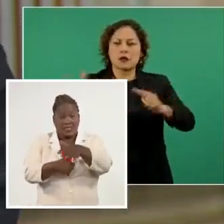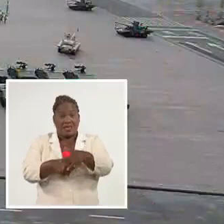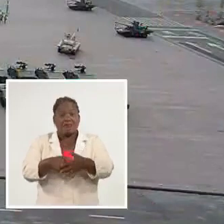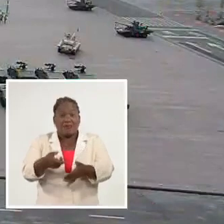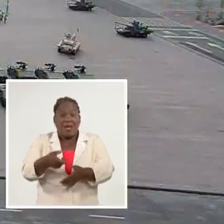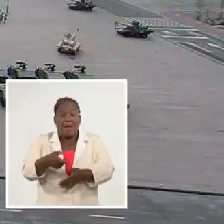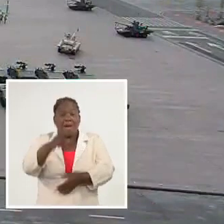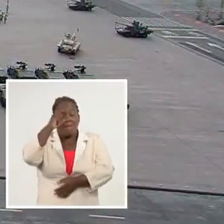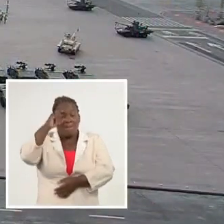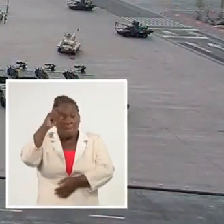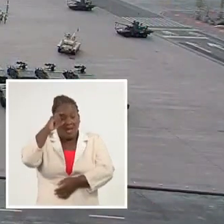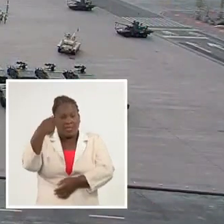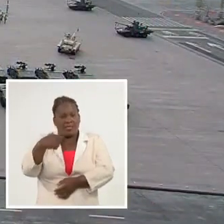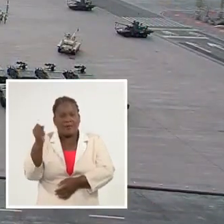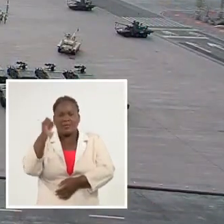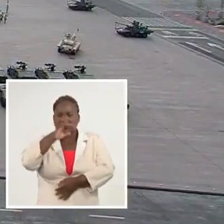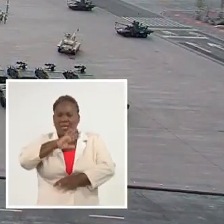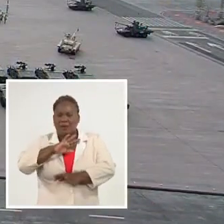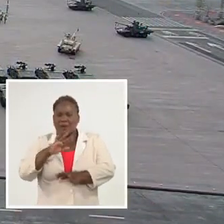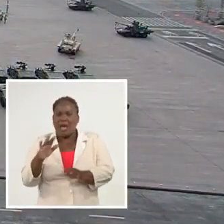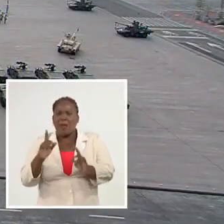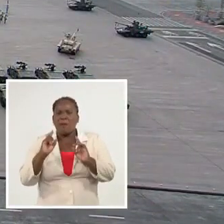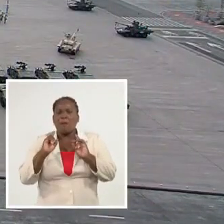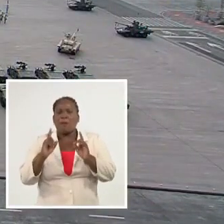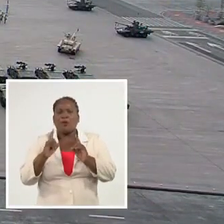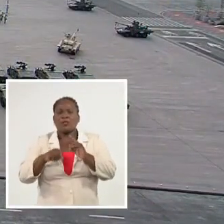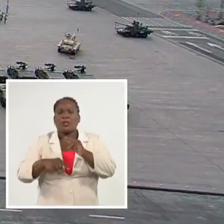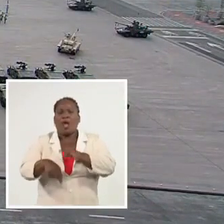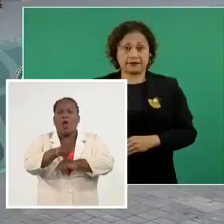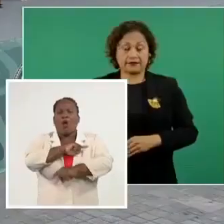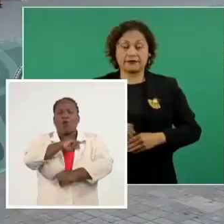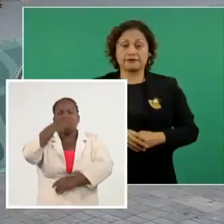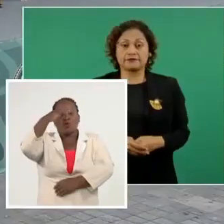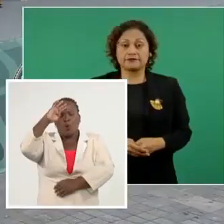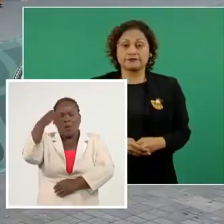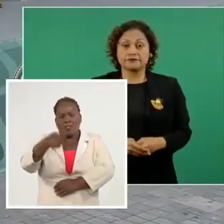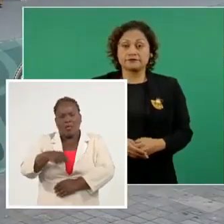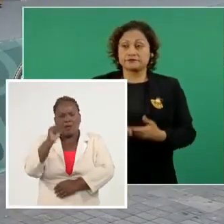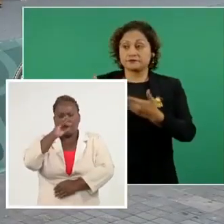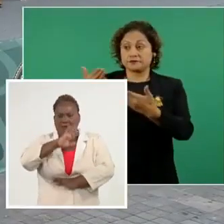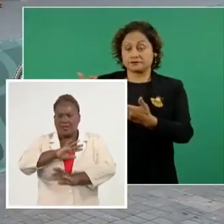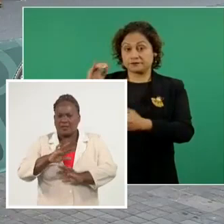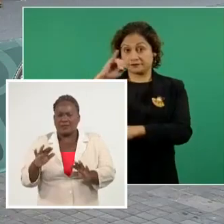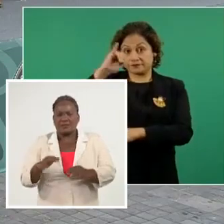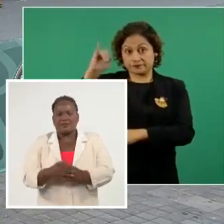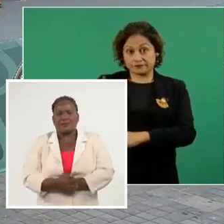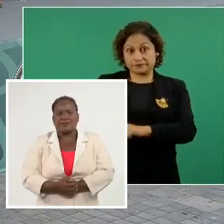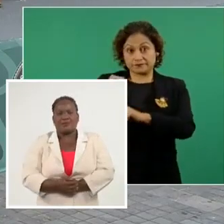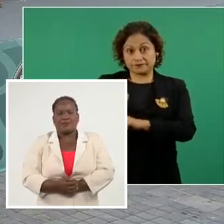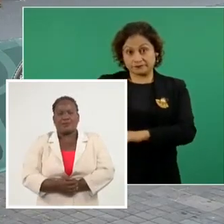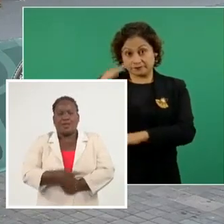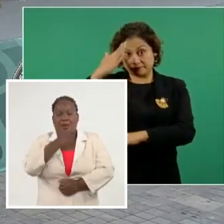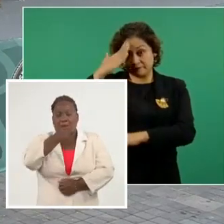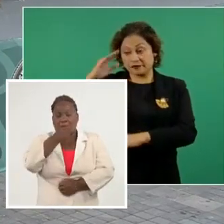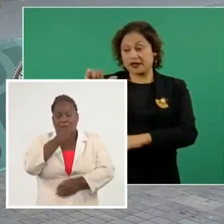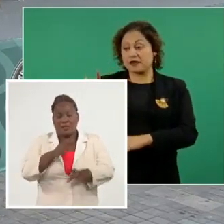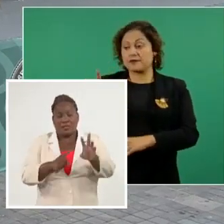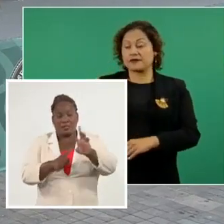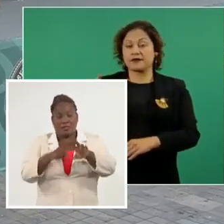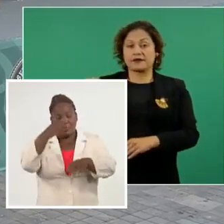fin a la política de agravios contra nuestro país. Para el Sistema Informativo de la Televisión Cubana, Irma